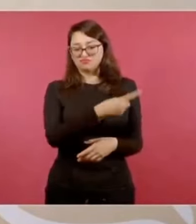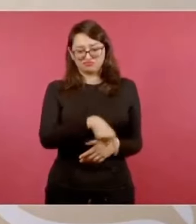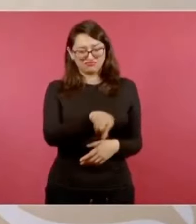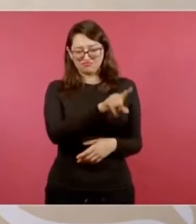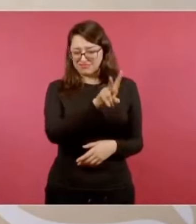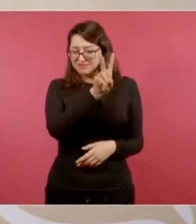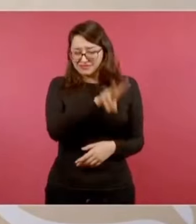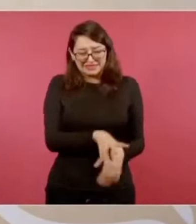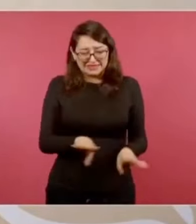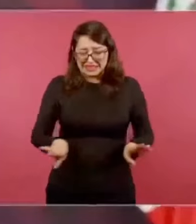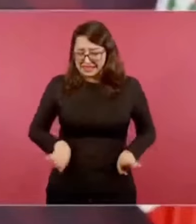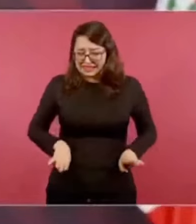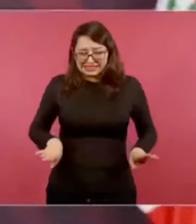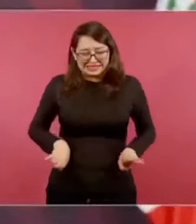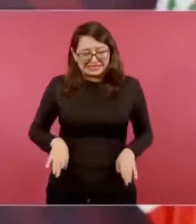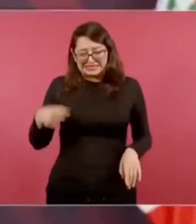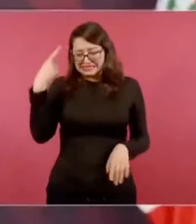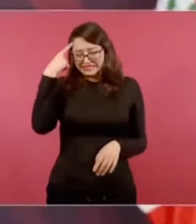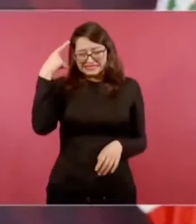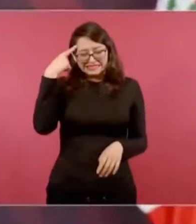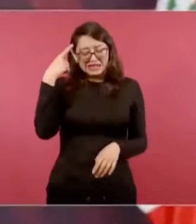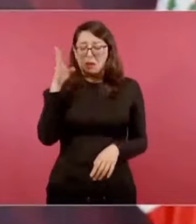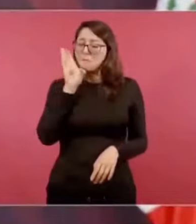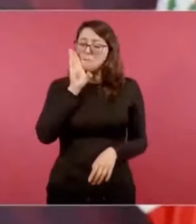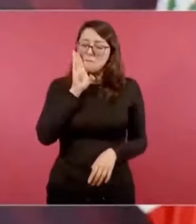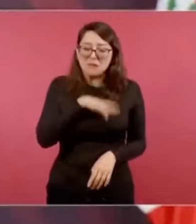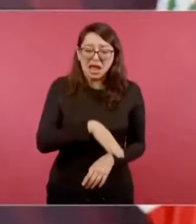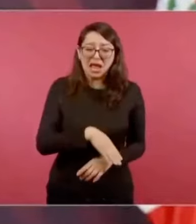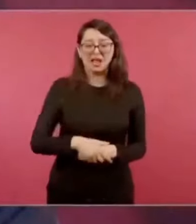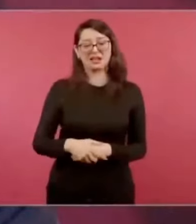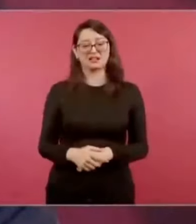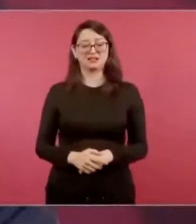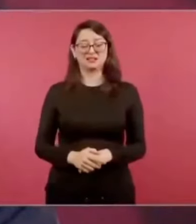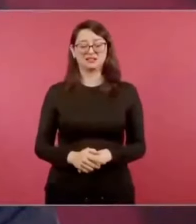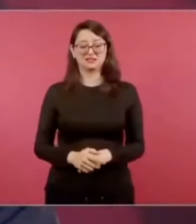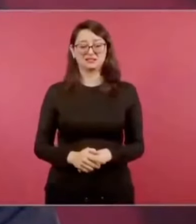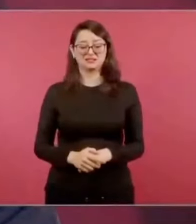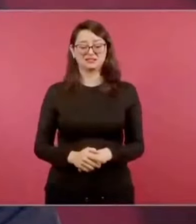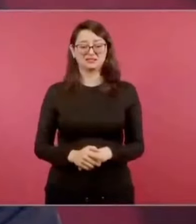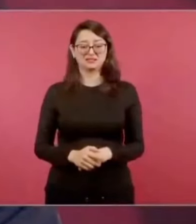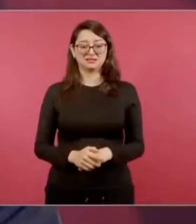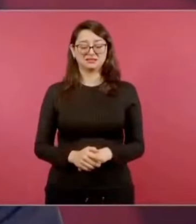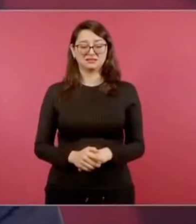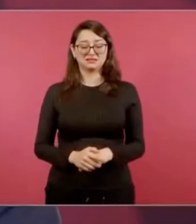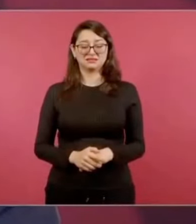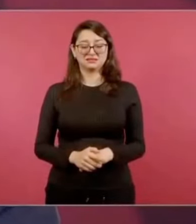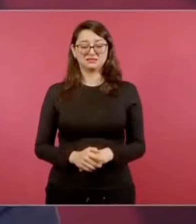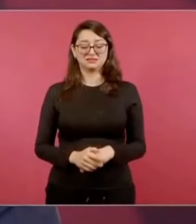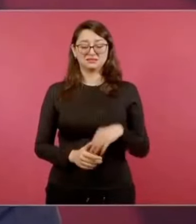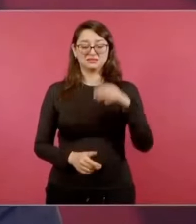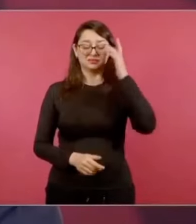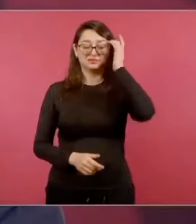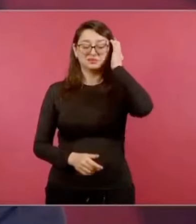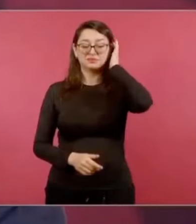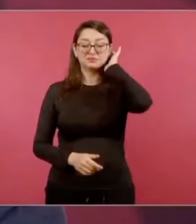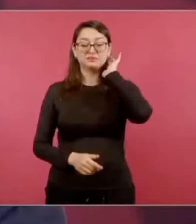porque no sólo